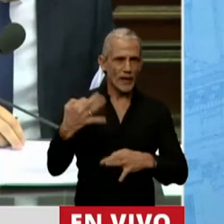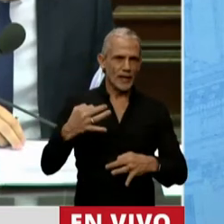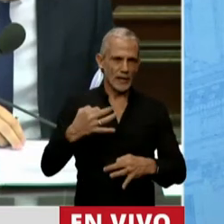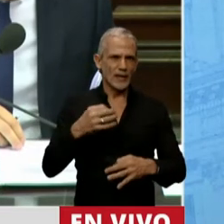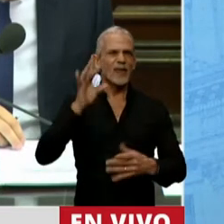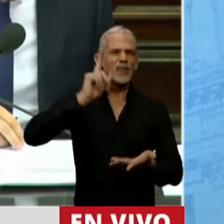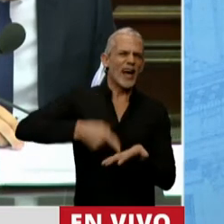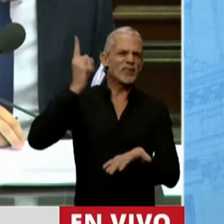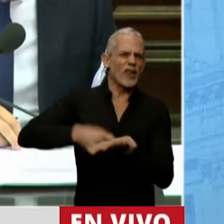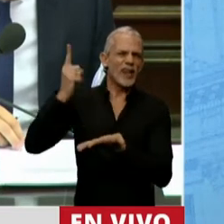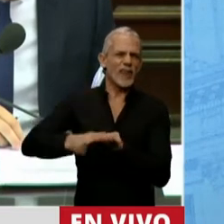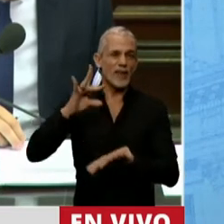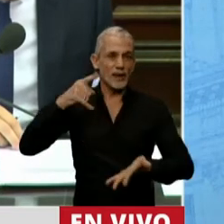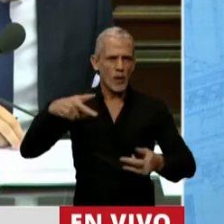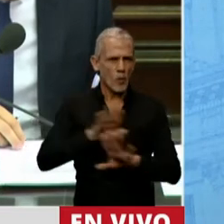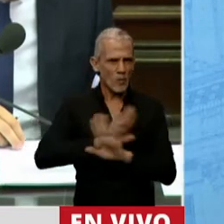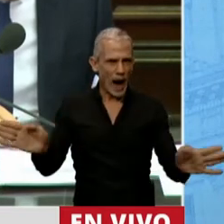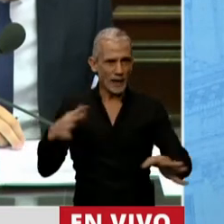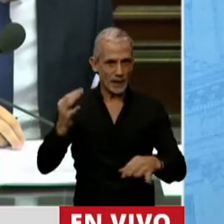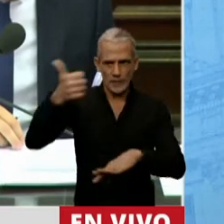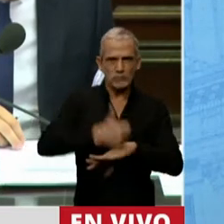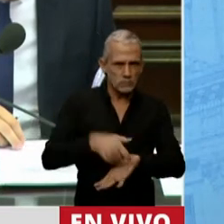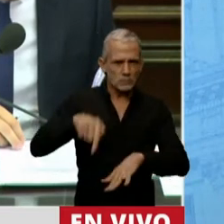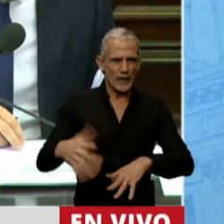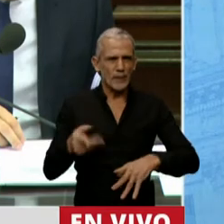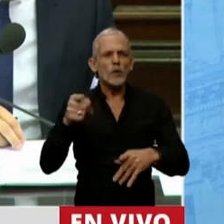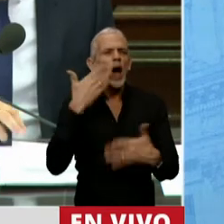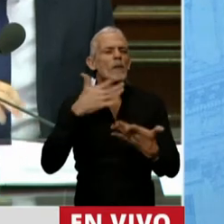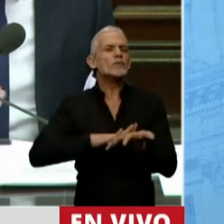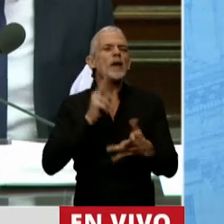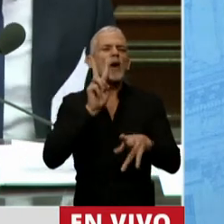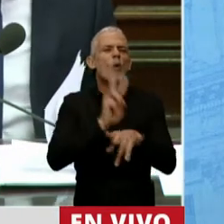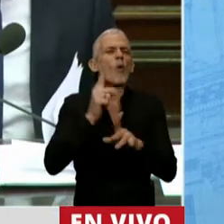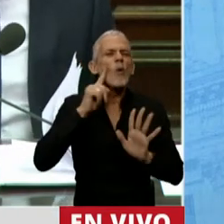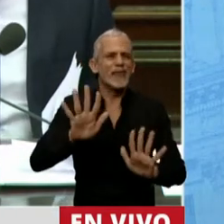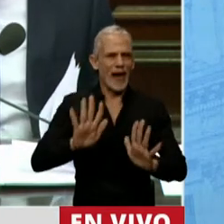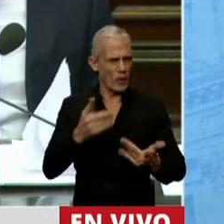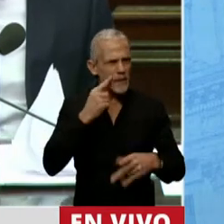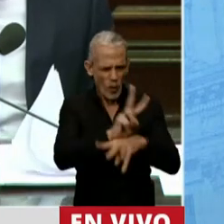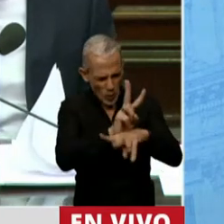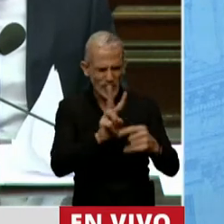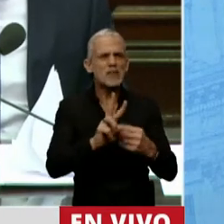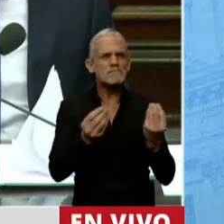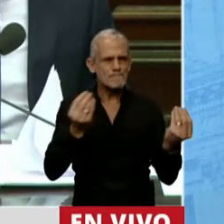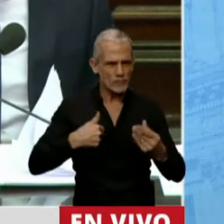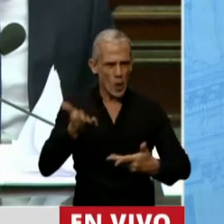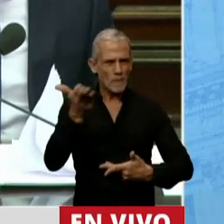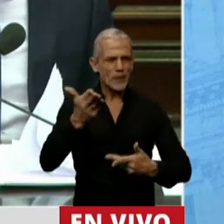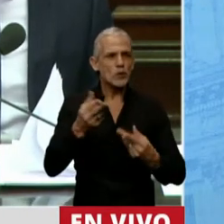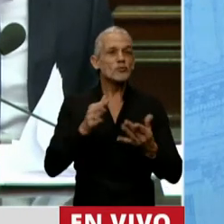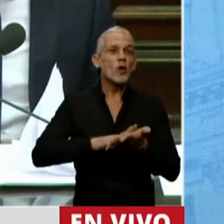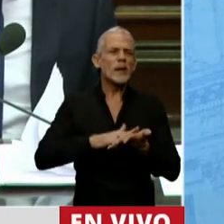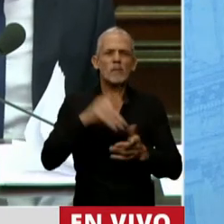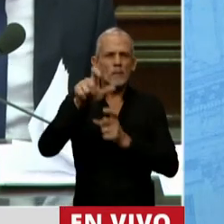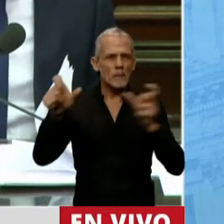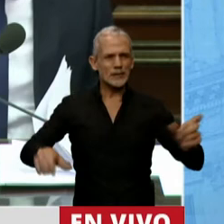DNU. Recién lo escuchamos hablar de cuidado. Quiero empezar entonces pidiéndole por un montón de argentinos y argentinas